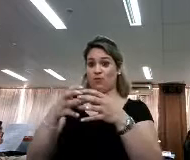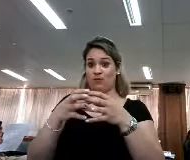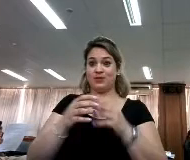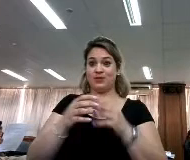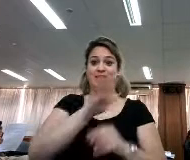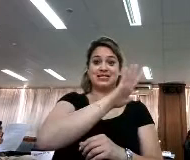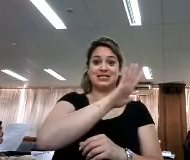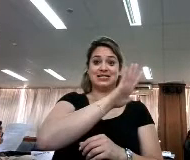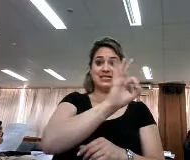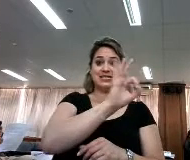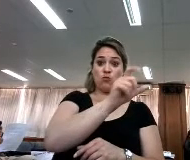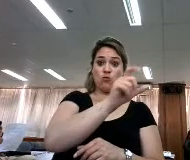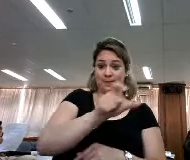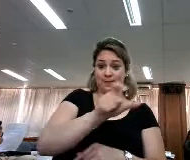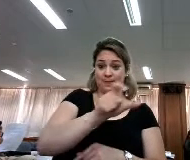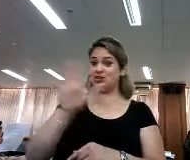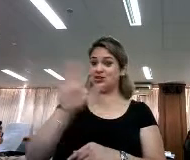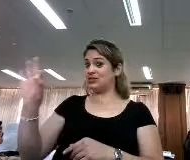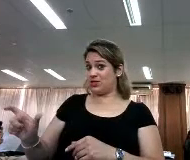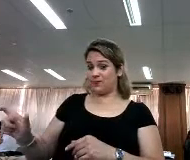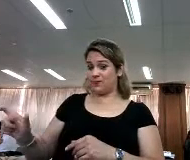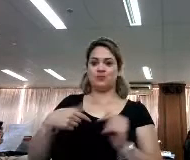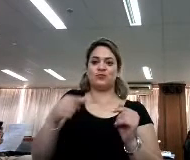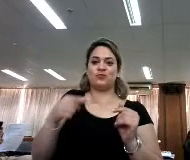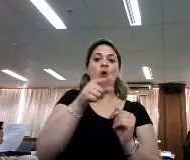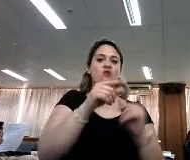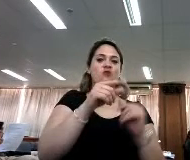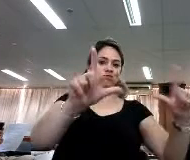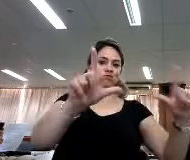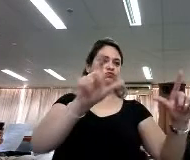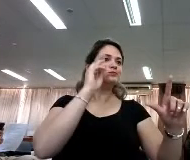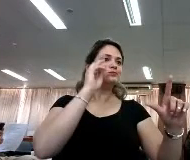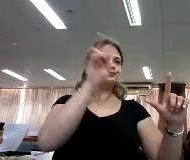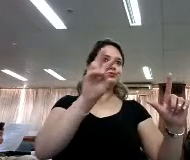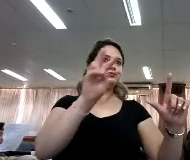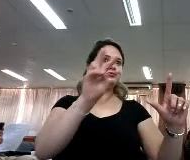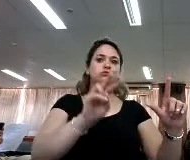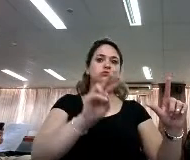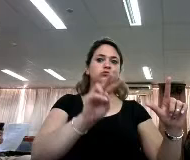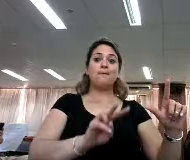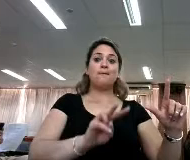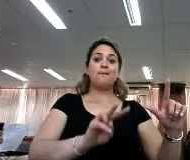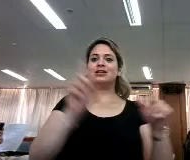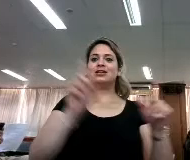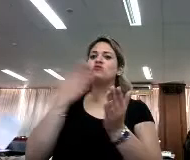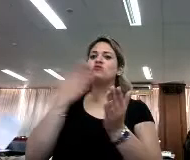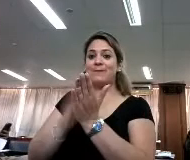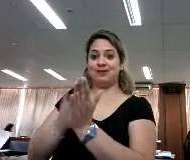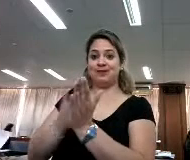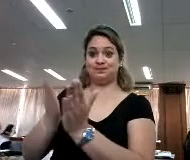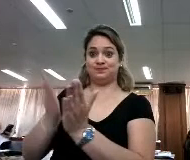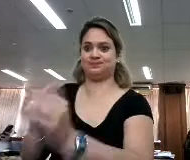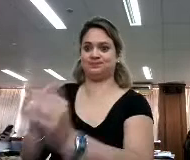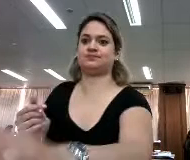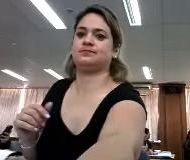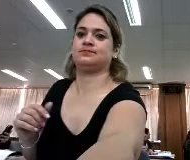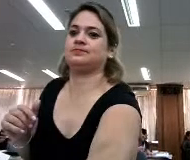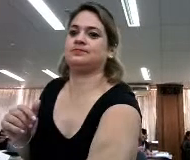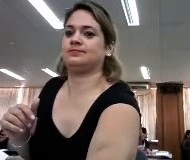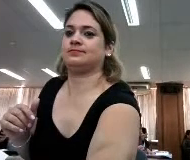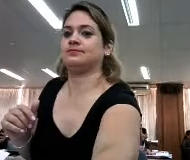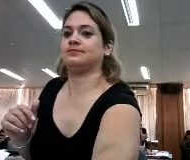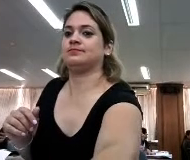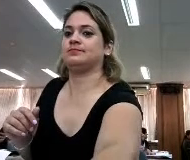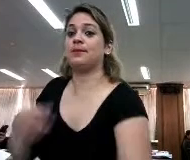lectores, unos que leían en pantalla y otros que leían en papel, ¿qué